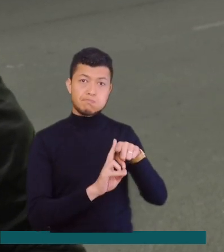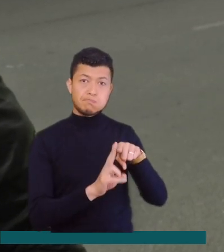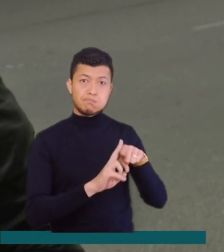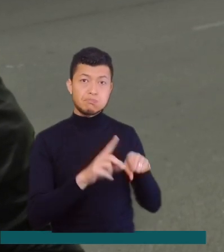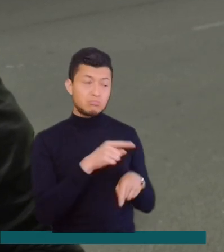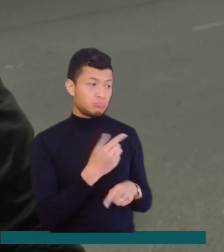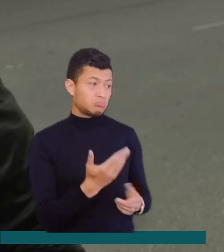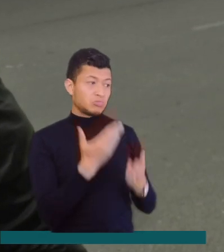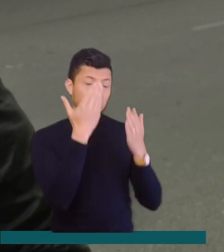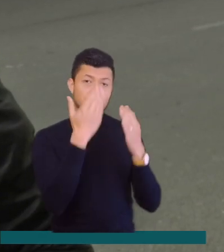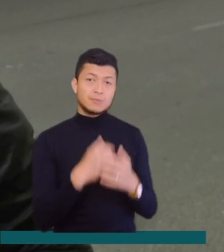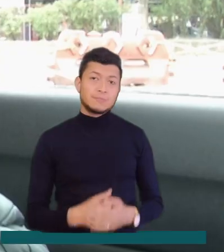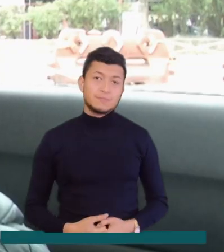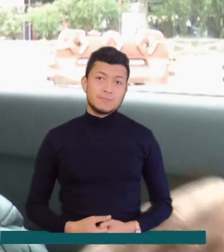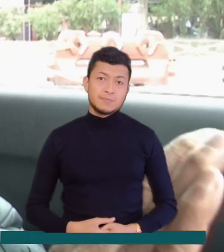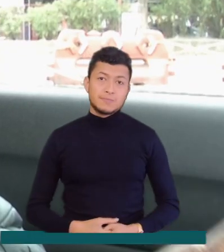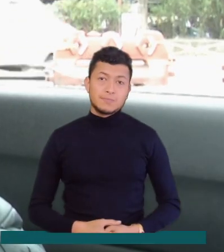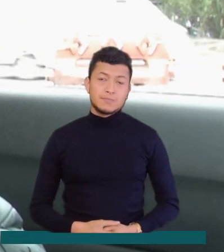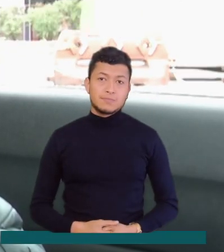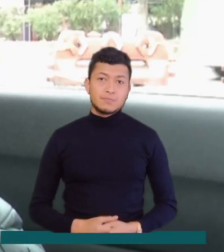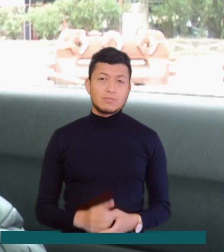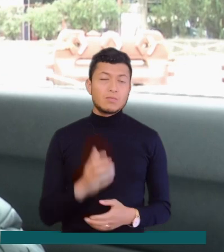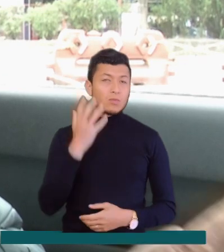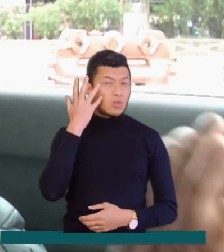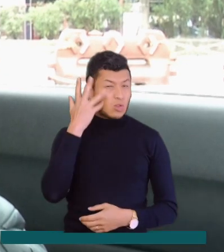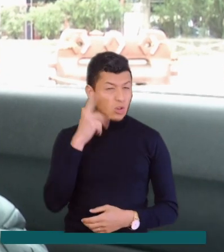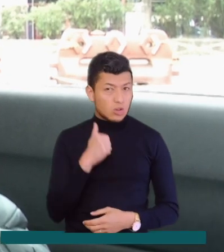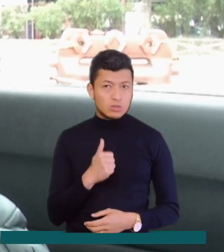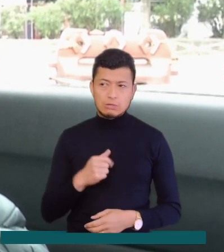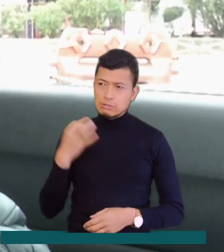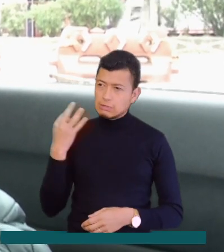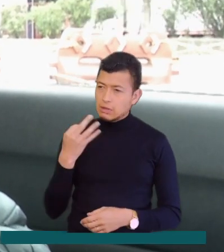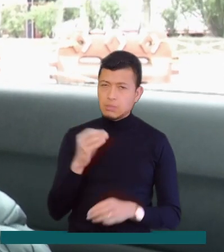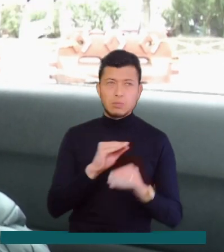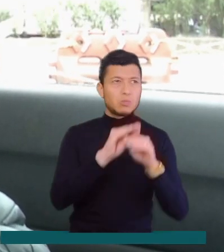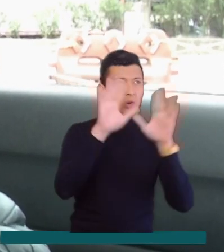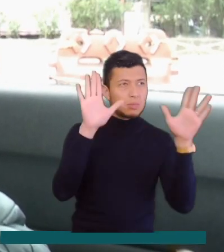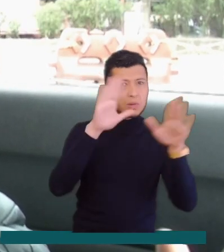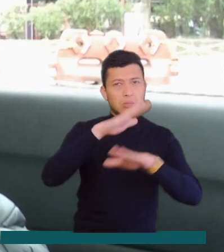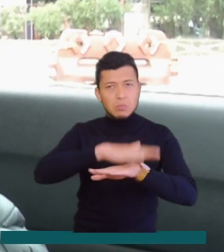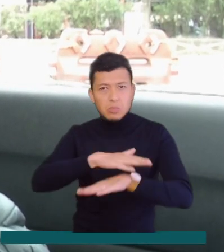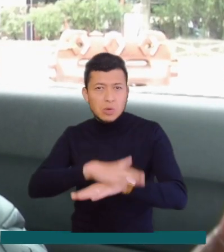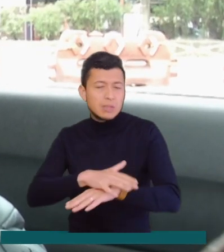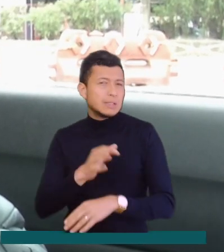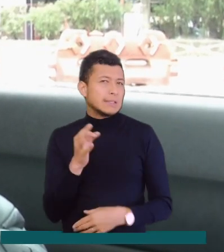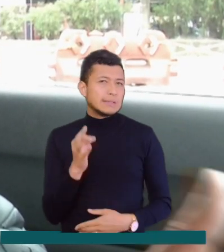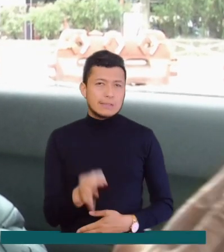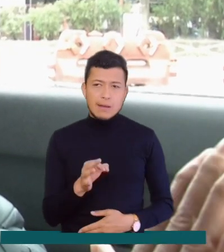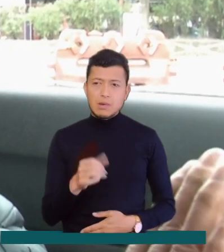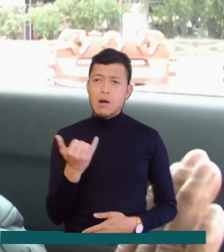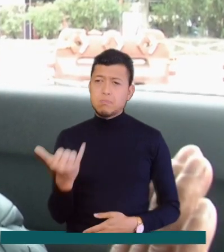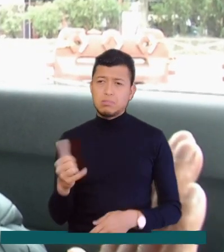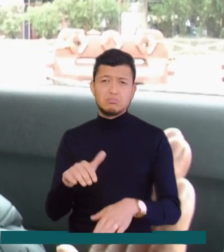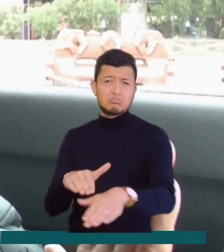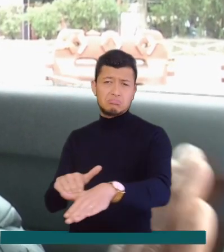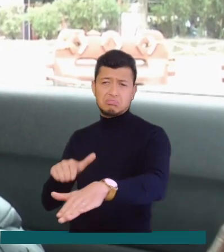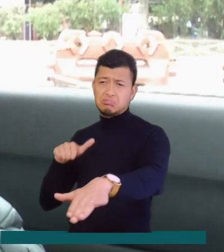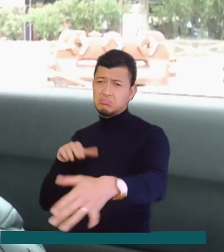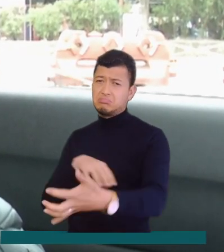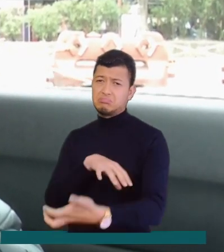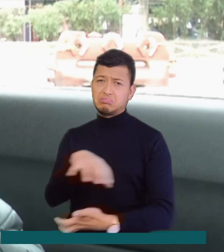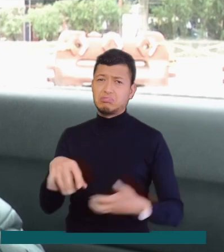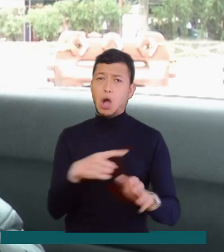es tolerable tomarlo. Todos los días, a todo momento, por la mañana, por la tarde, a todo momento, es un